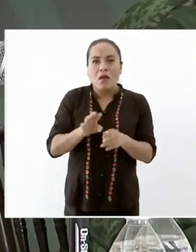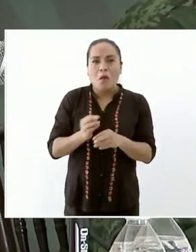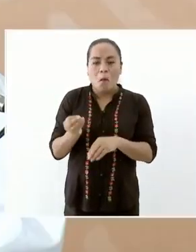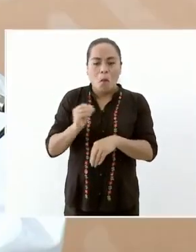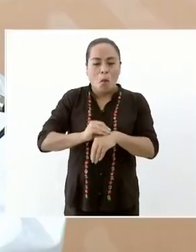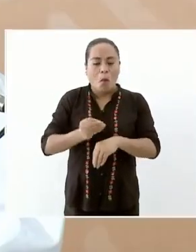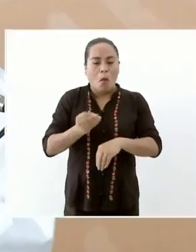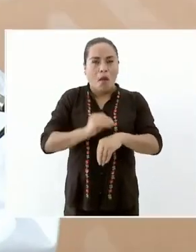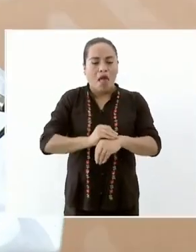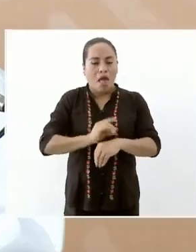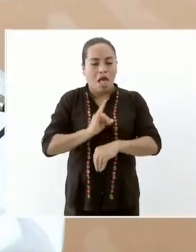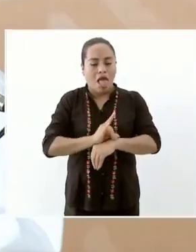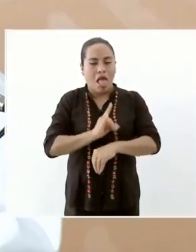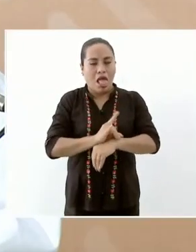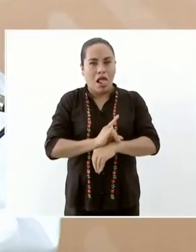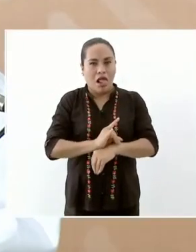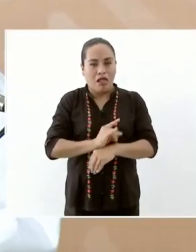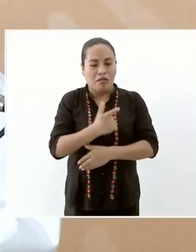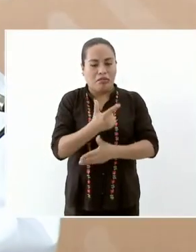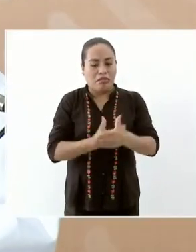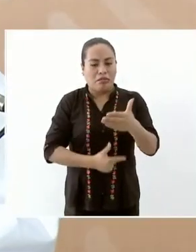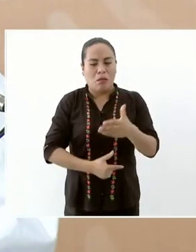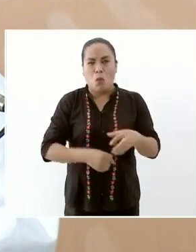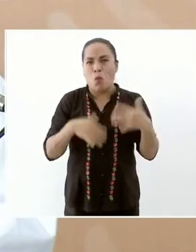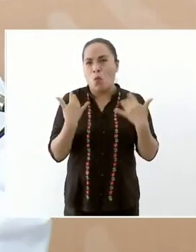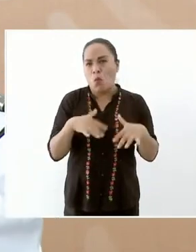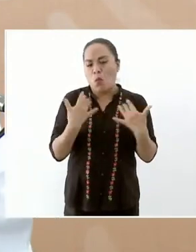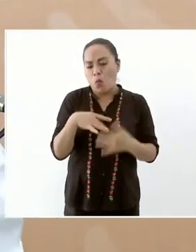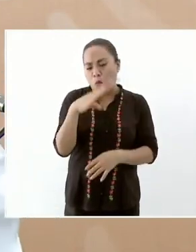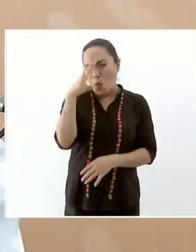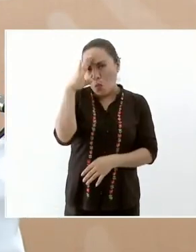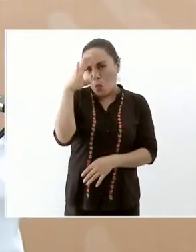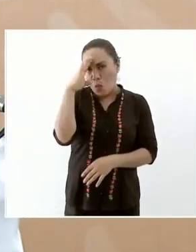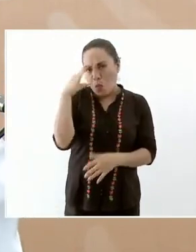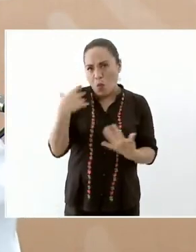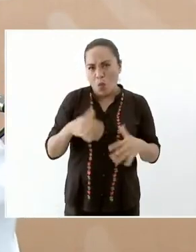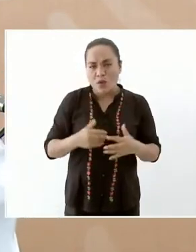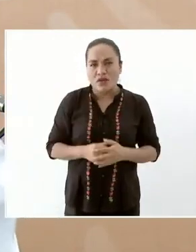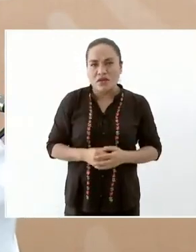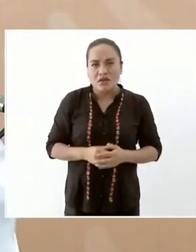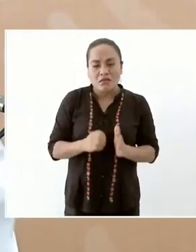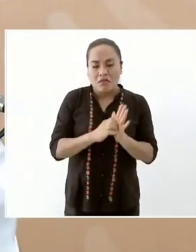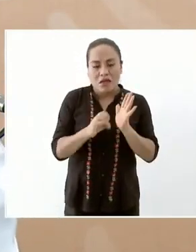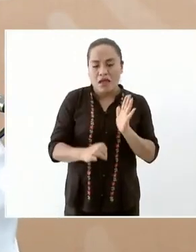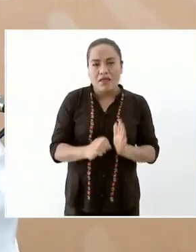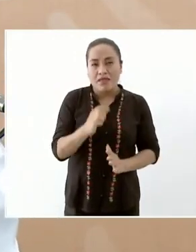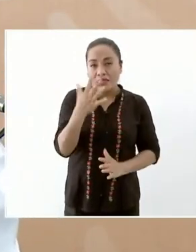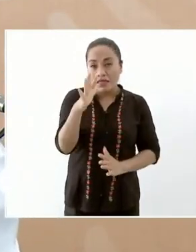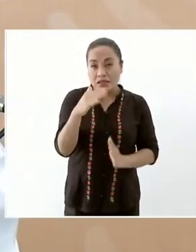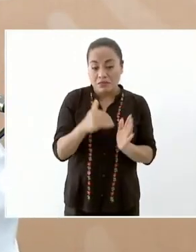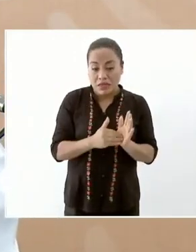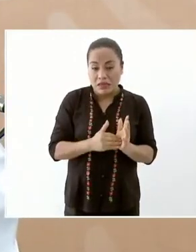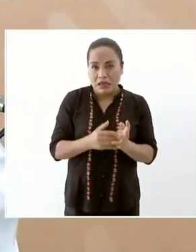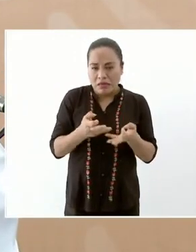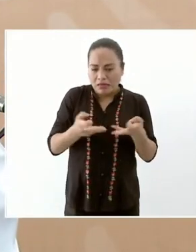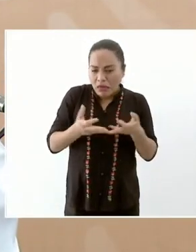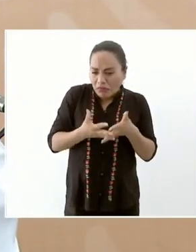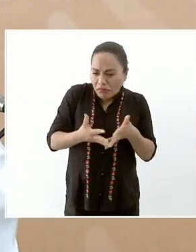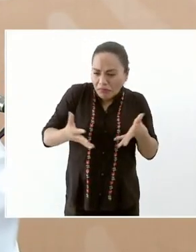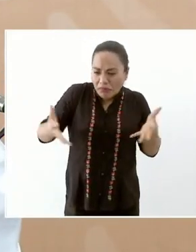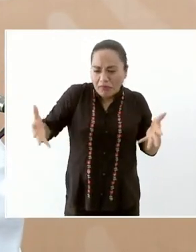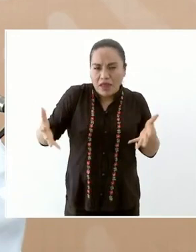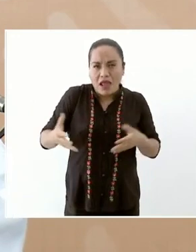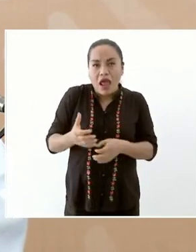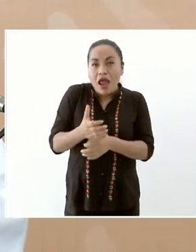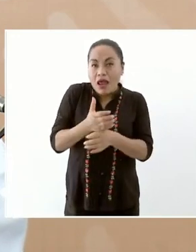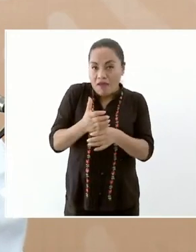se decía si fueron 10 mil hectáreas de